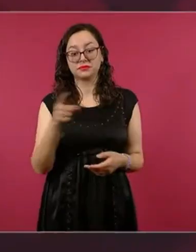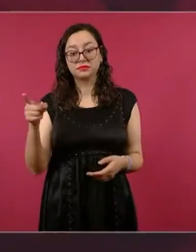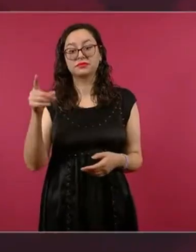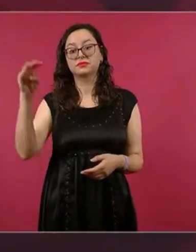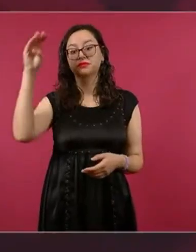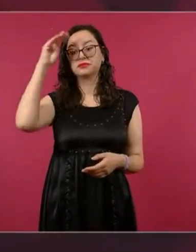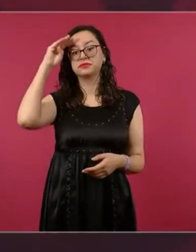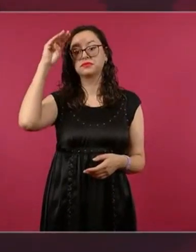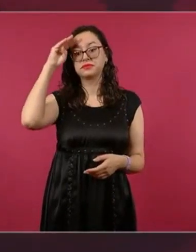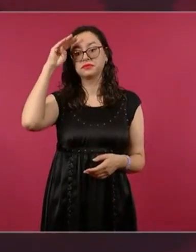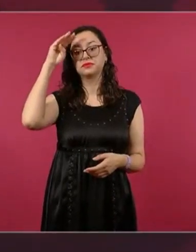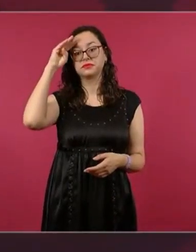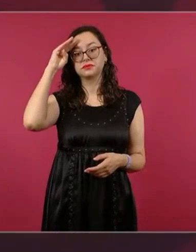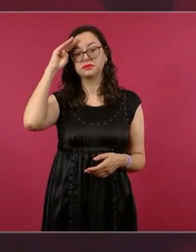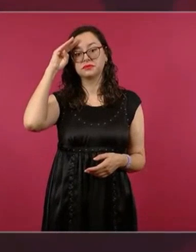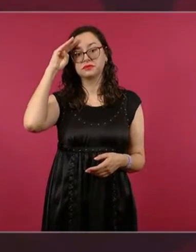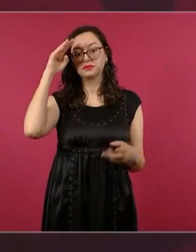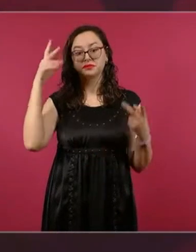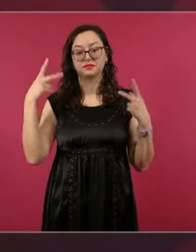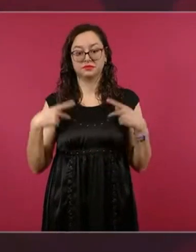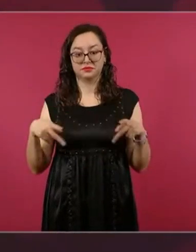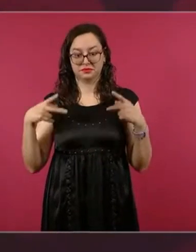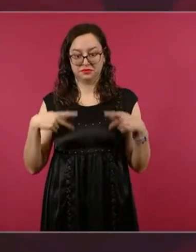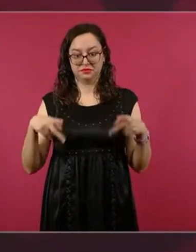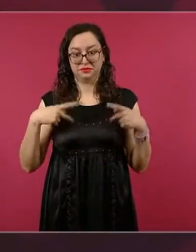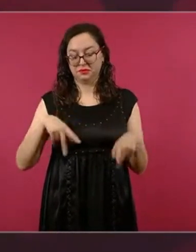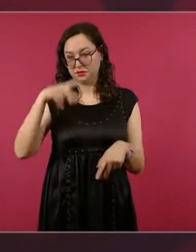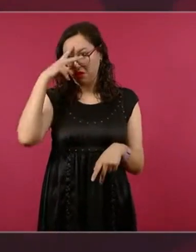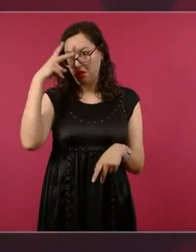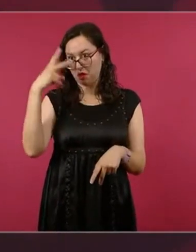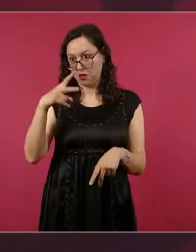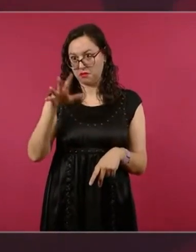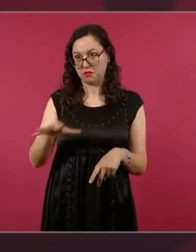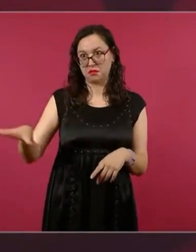hago la pregunta a todos,